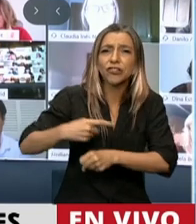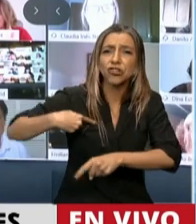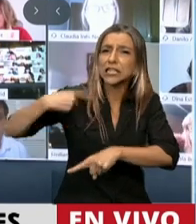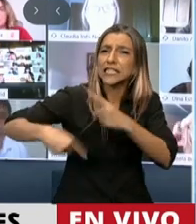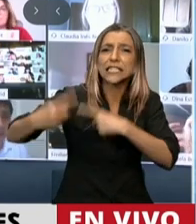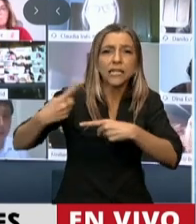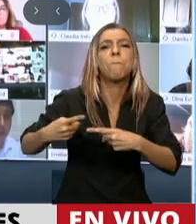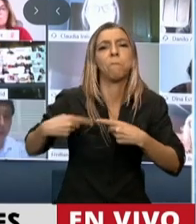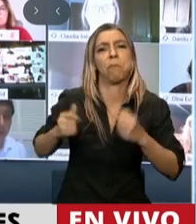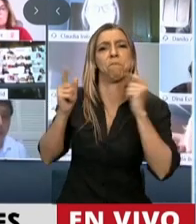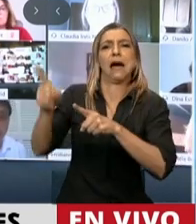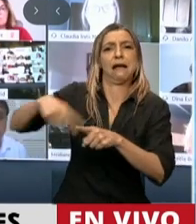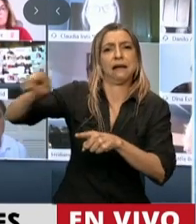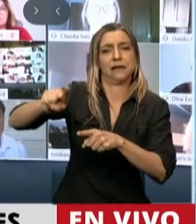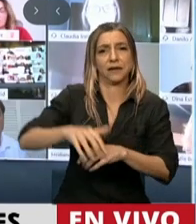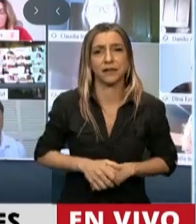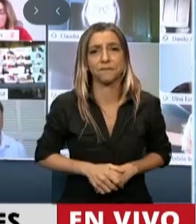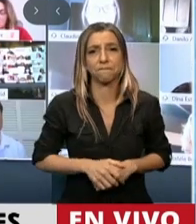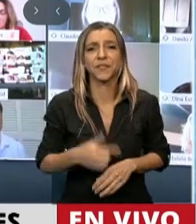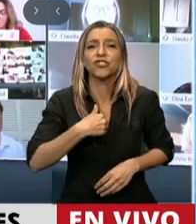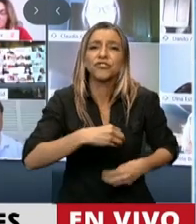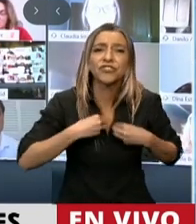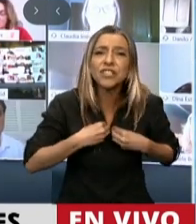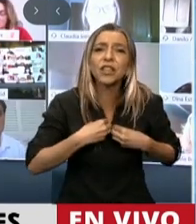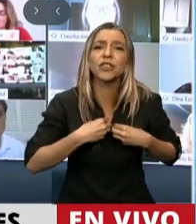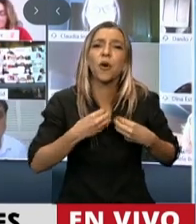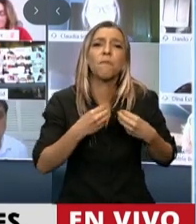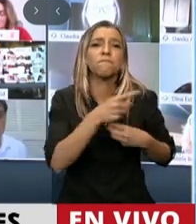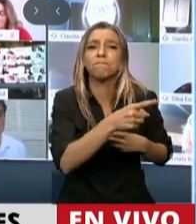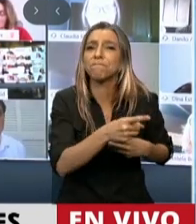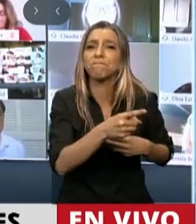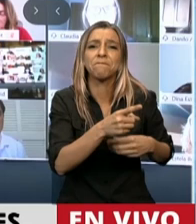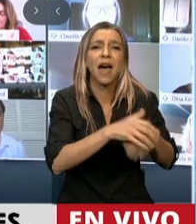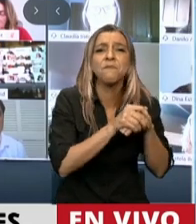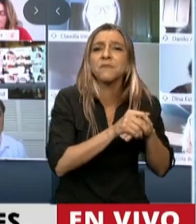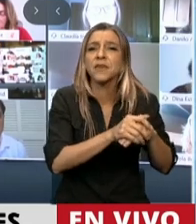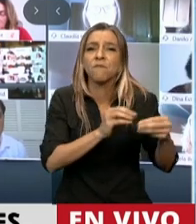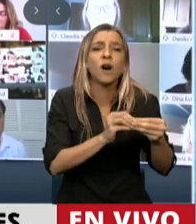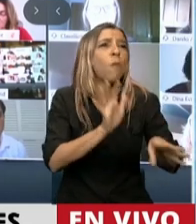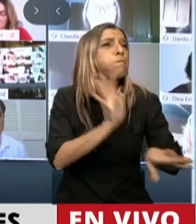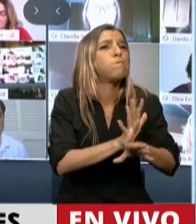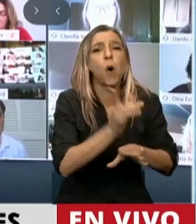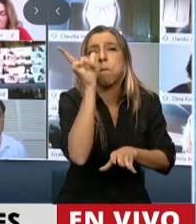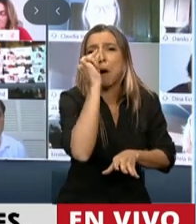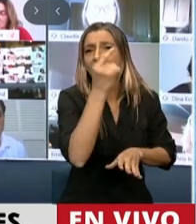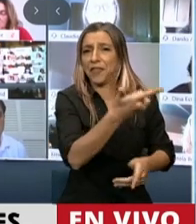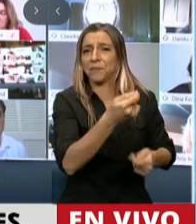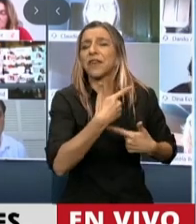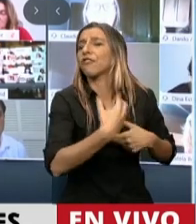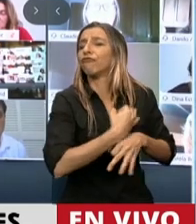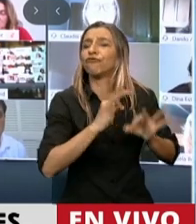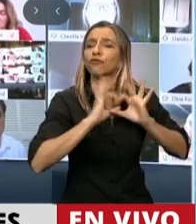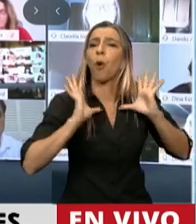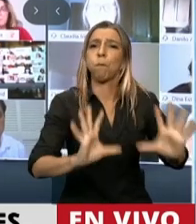diciéndole que no perdí a un amigo, perdí a un padre, a mi conductor, Ernesto Ramón Ayala. Muchas gracias,